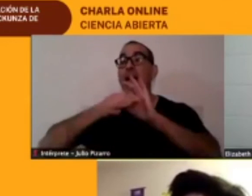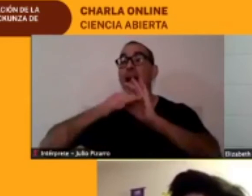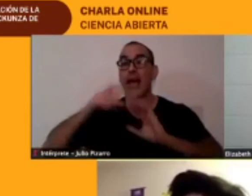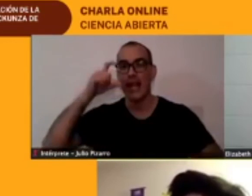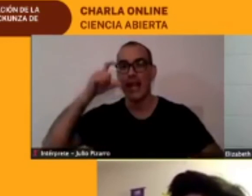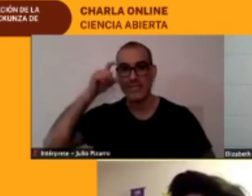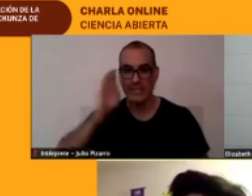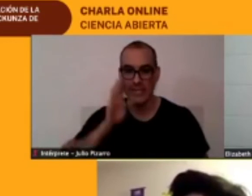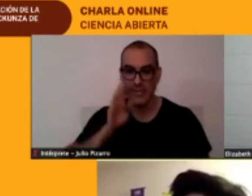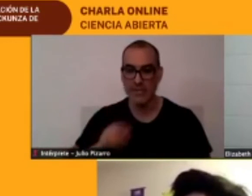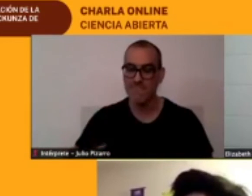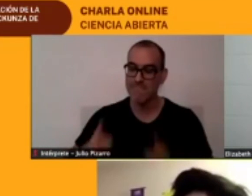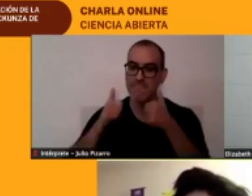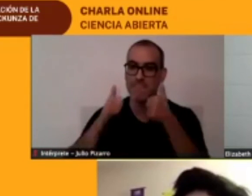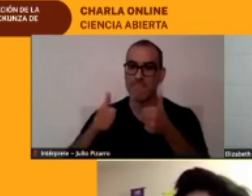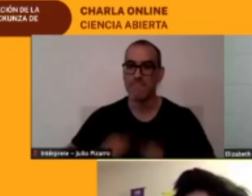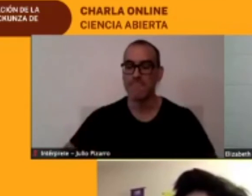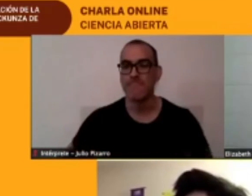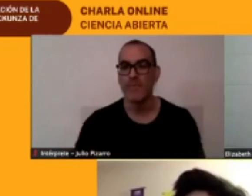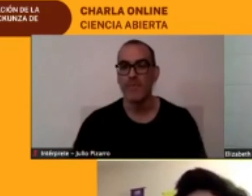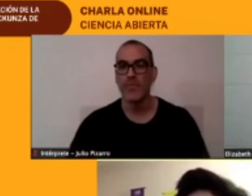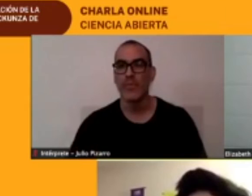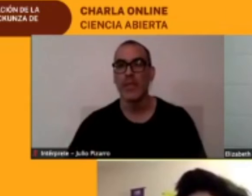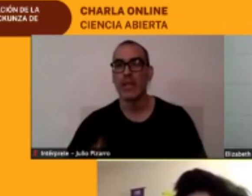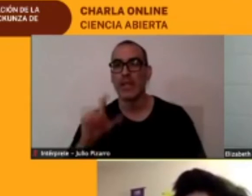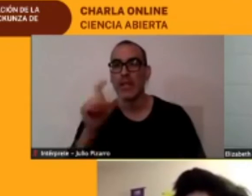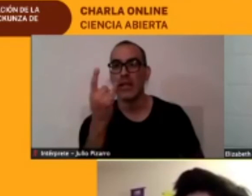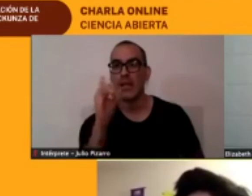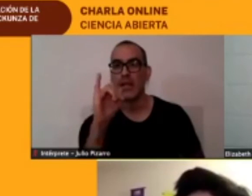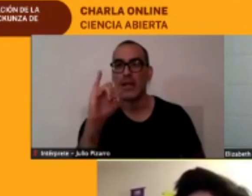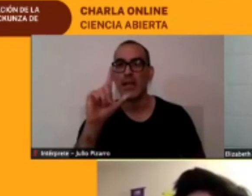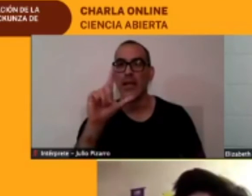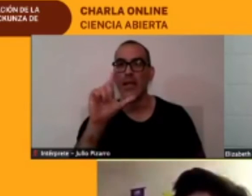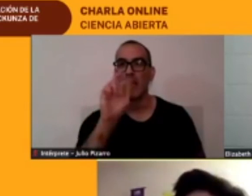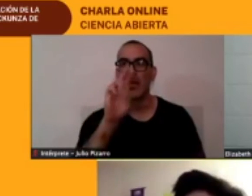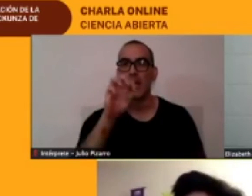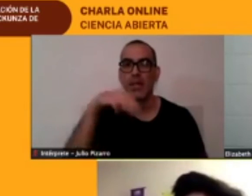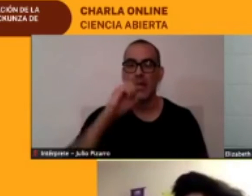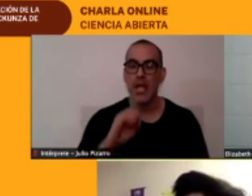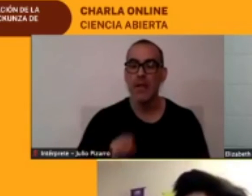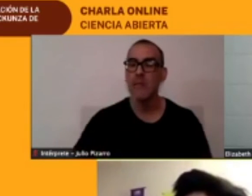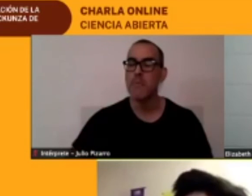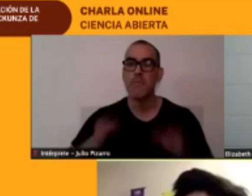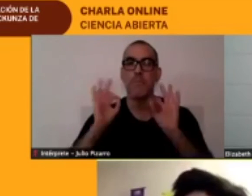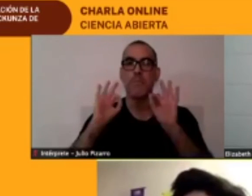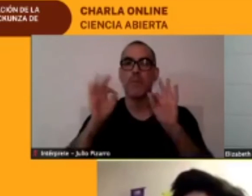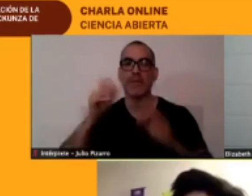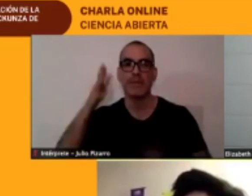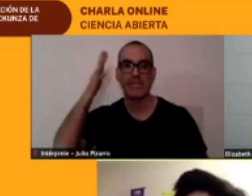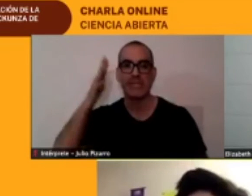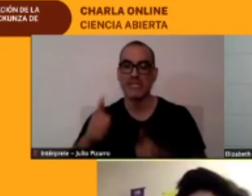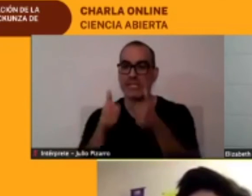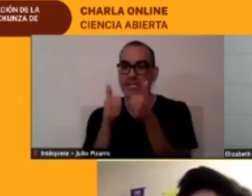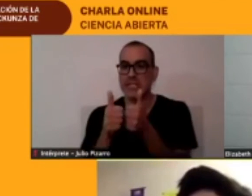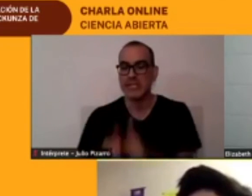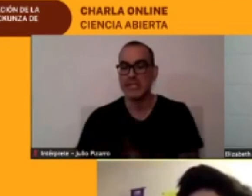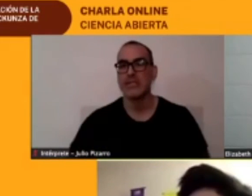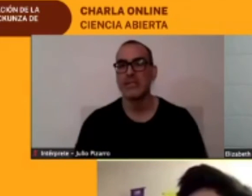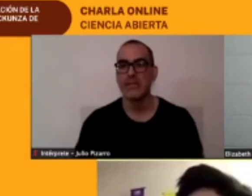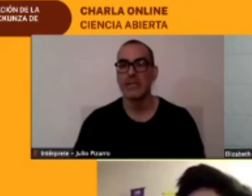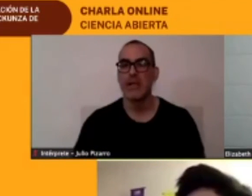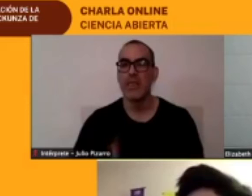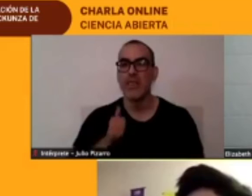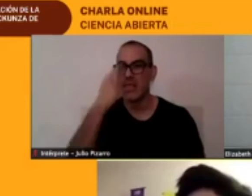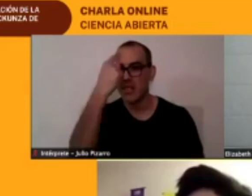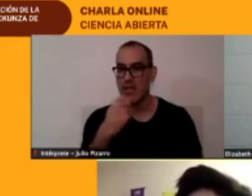tenemos más Guillermo Cortés Lutz también del Museo Regional dice me parece una buena charla Ramírez Juan dice ¿se ha investigado la lengua